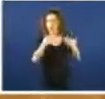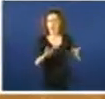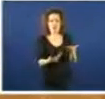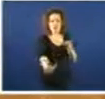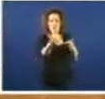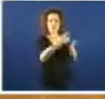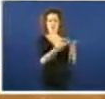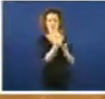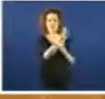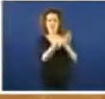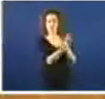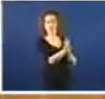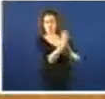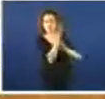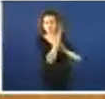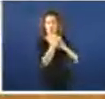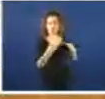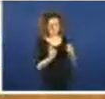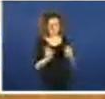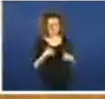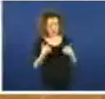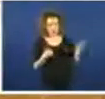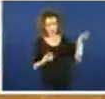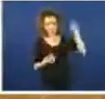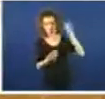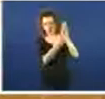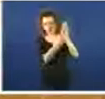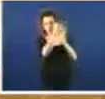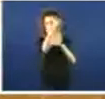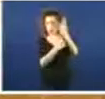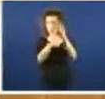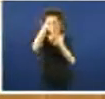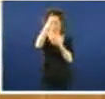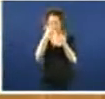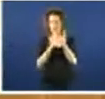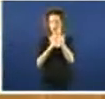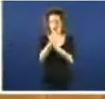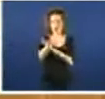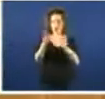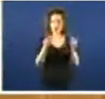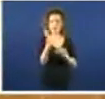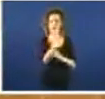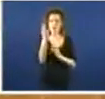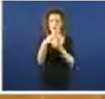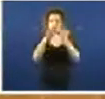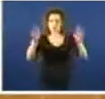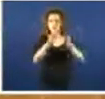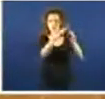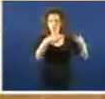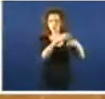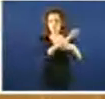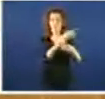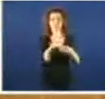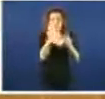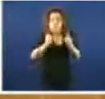proposición non de lei, cando temos aquí o programa de atención aos crónicos do 2009 do Partido Popular. Decindo exactamente